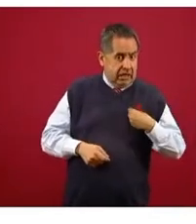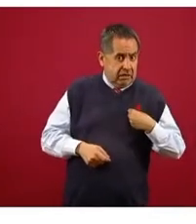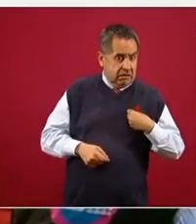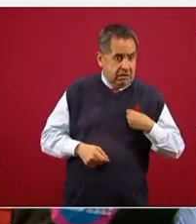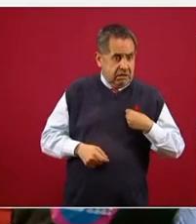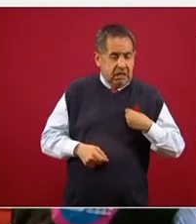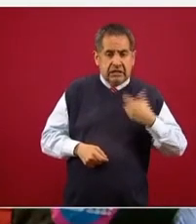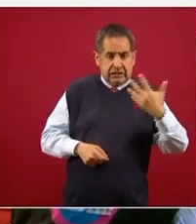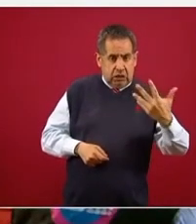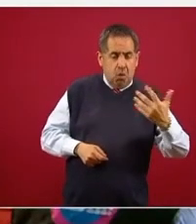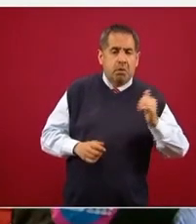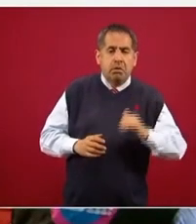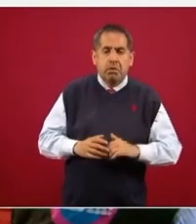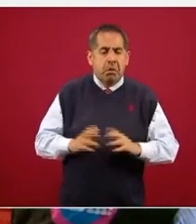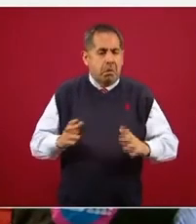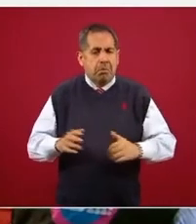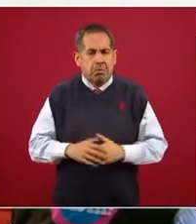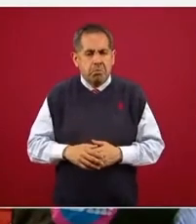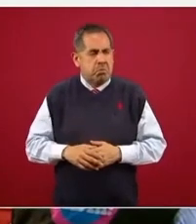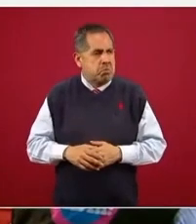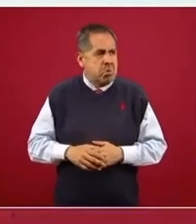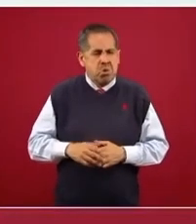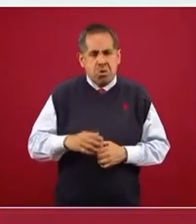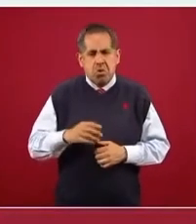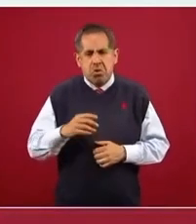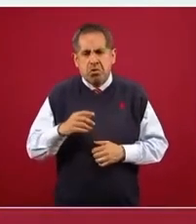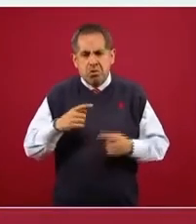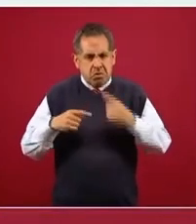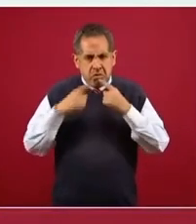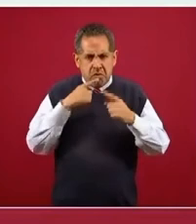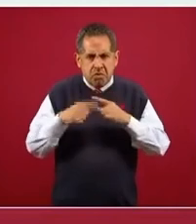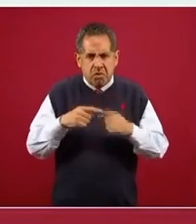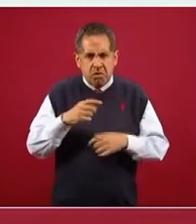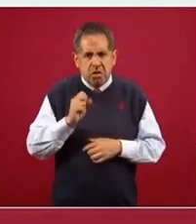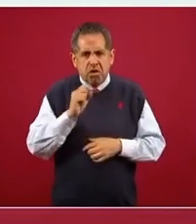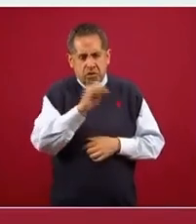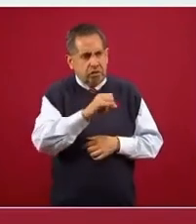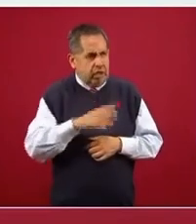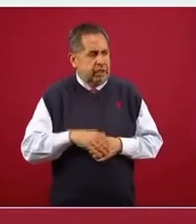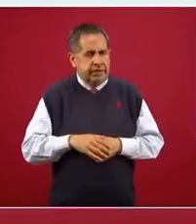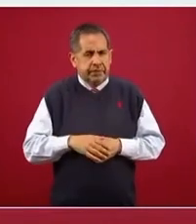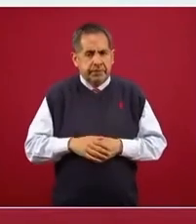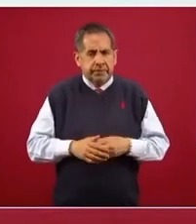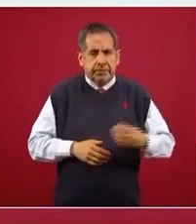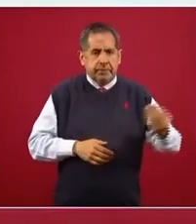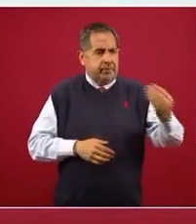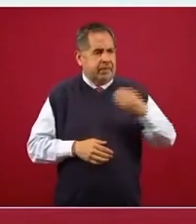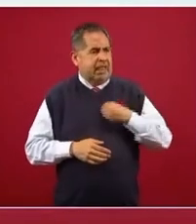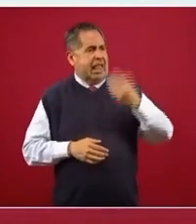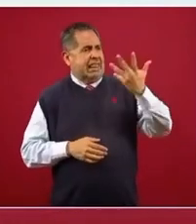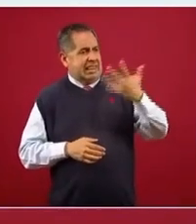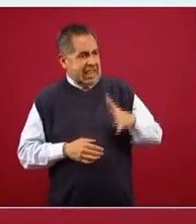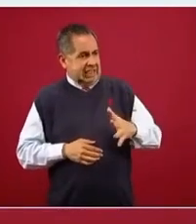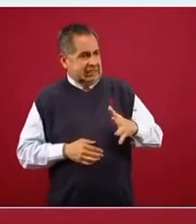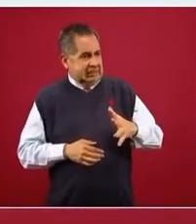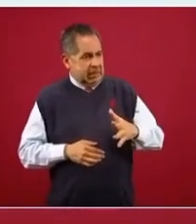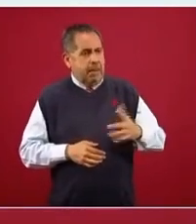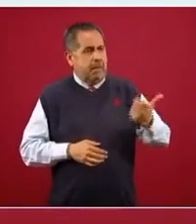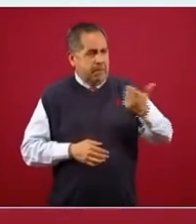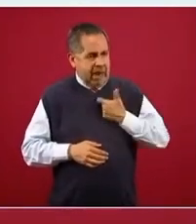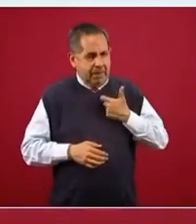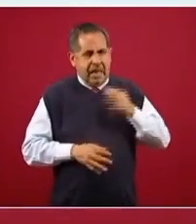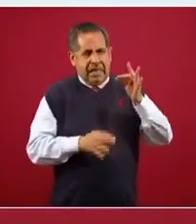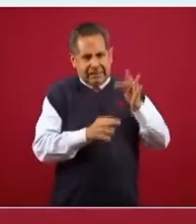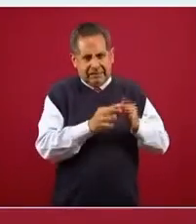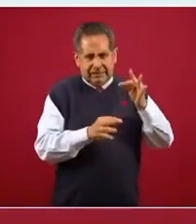a dar 5. Entonces, le digo yo, sí, pero esos 10, quiero que me pagues cada mes tanto.